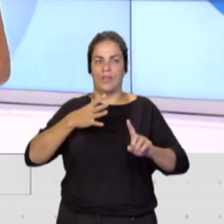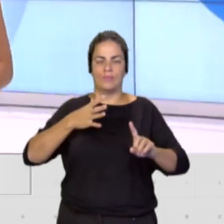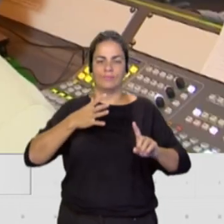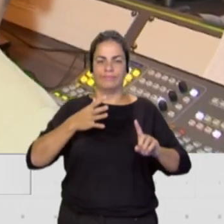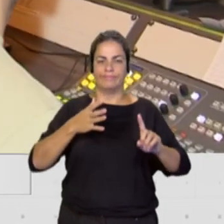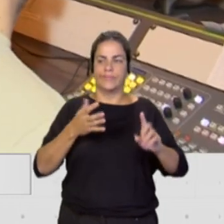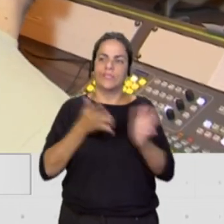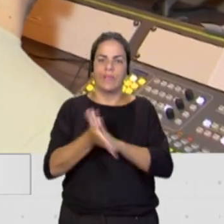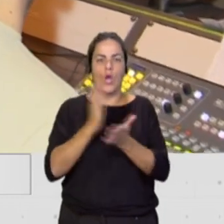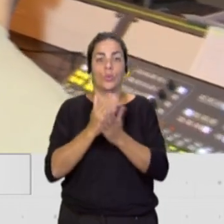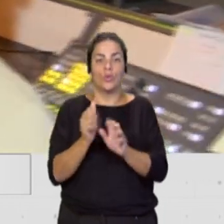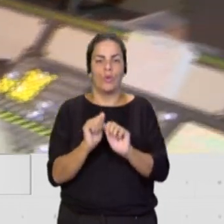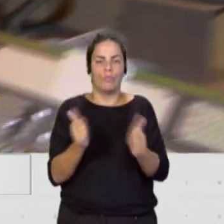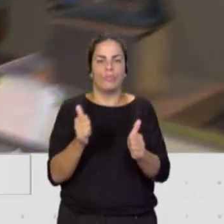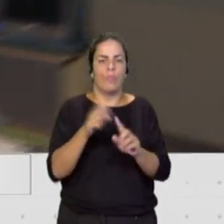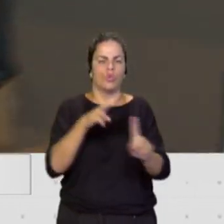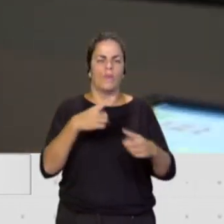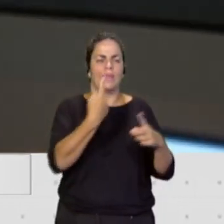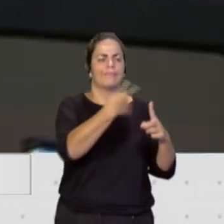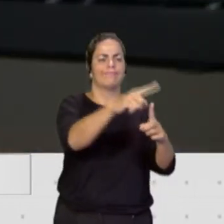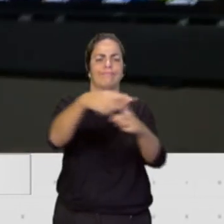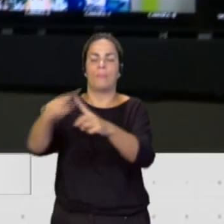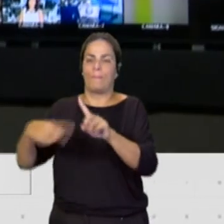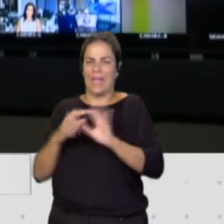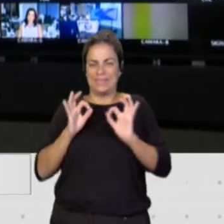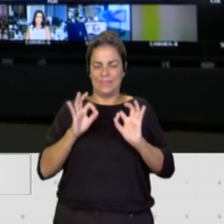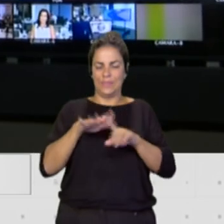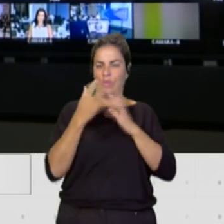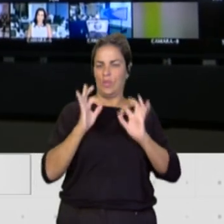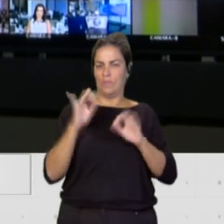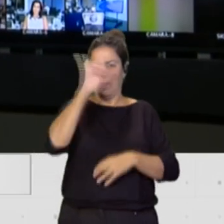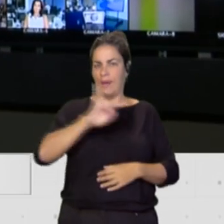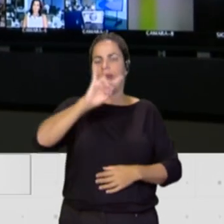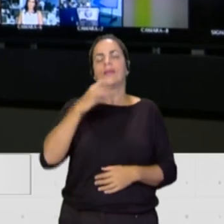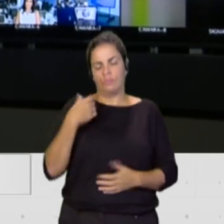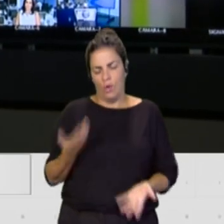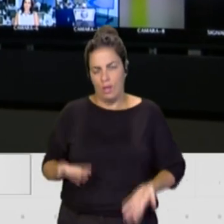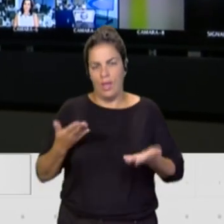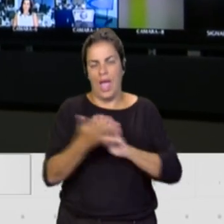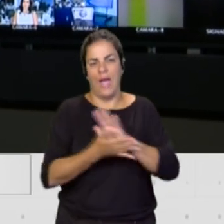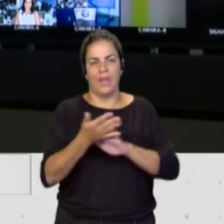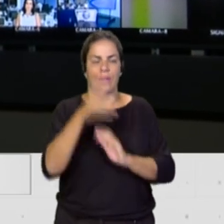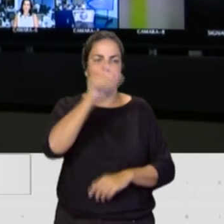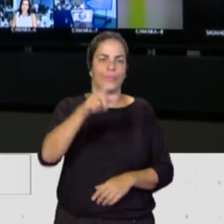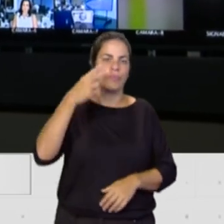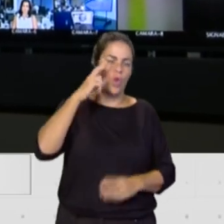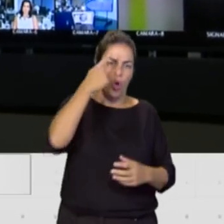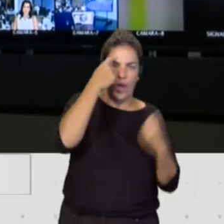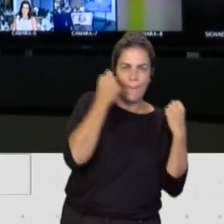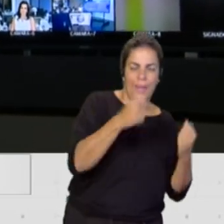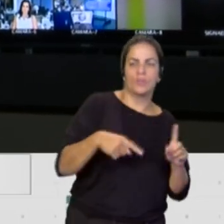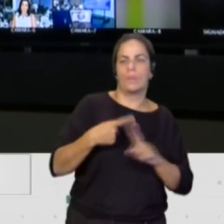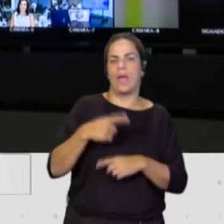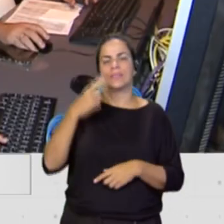curso y con las especificidades además de Canarias, pues lo vamos a abordar con expertos, con especialistas. También la parte